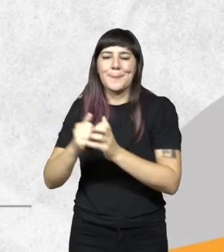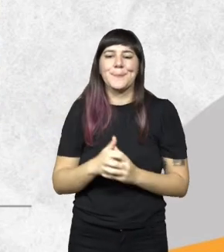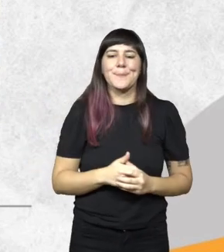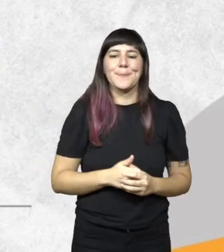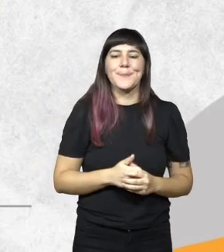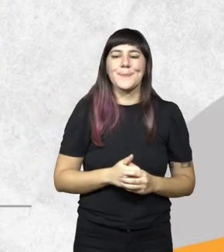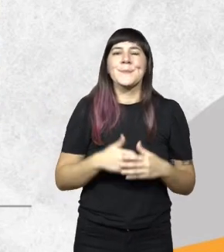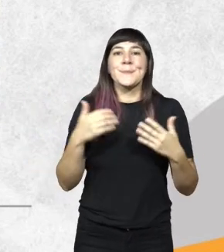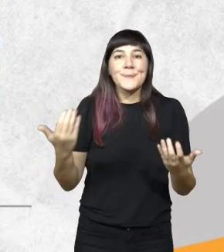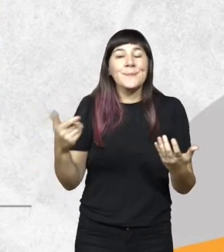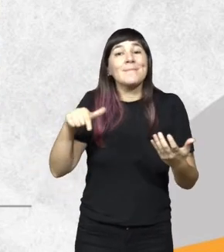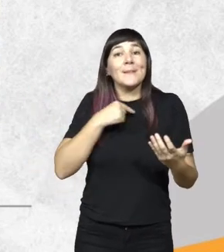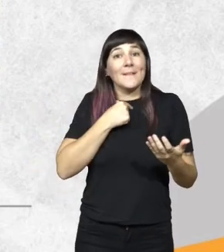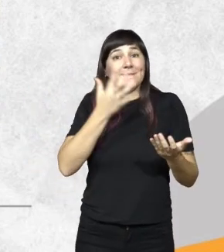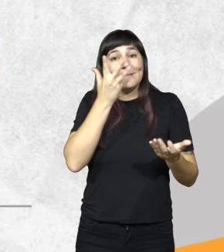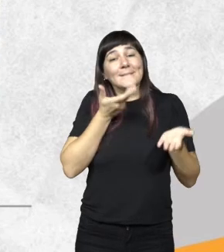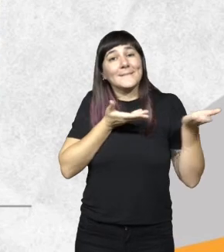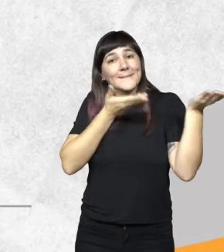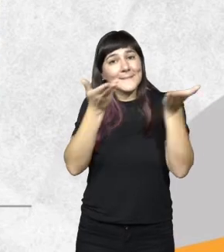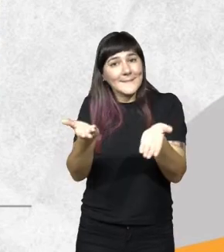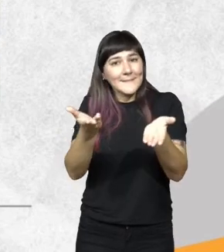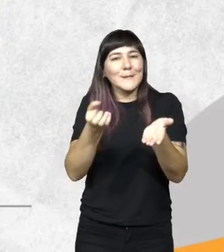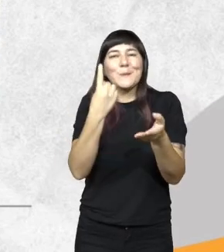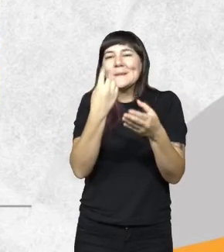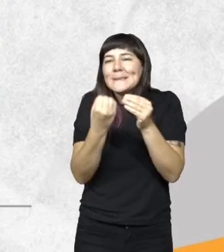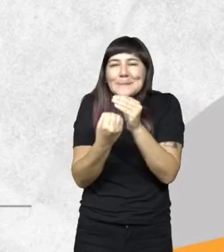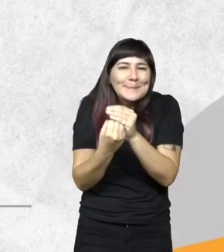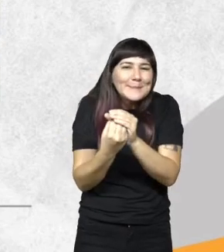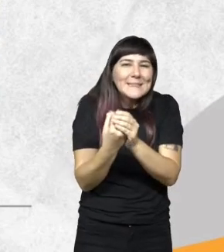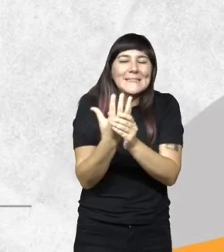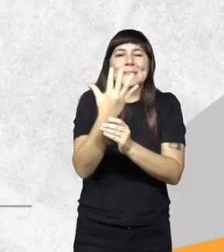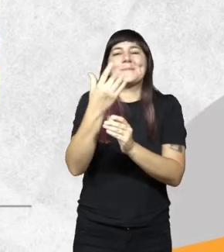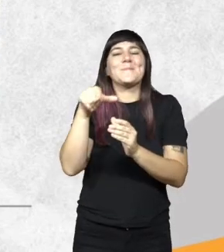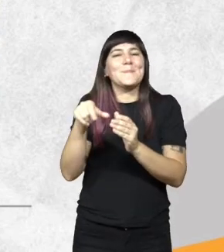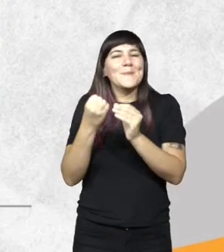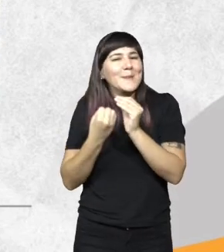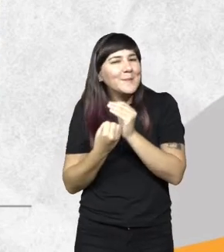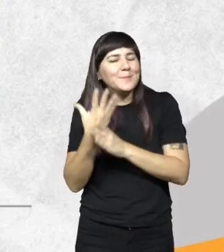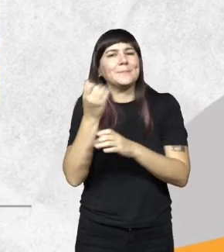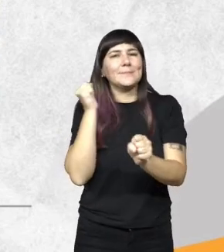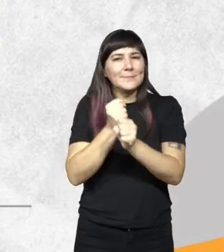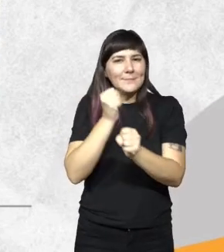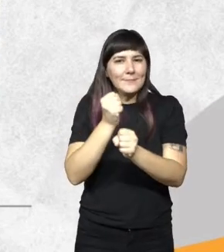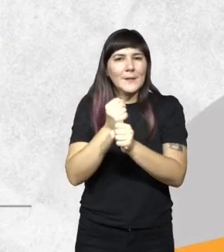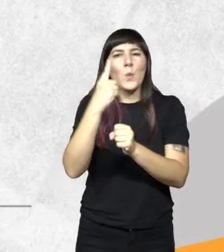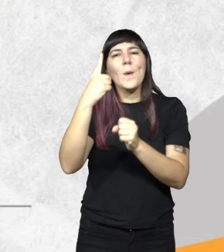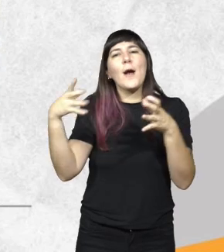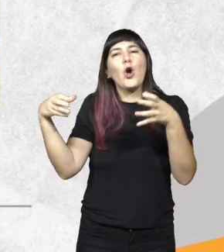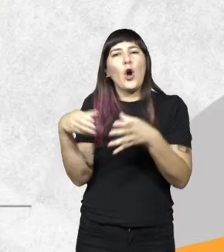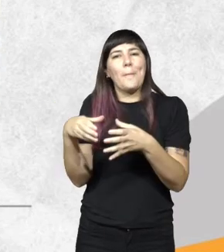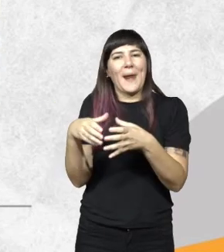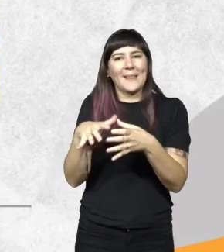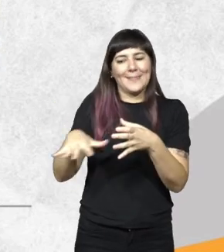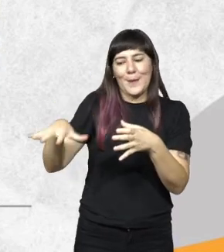Finalmente, les quiero presentar un embrión. Un embrión que estamos trabajando con una cooperativa.